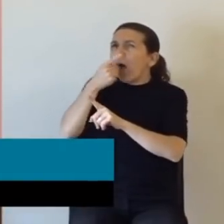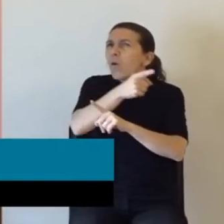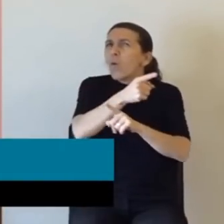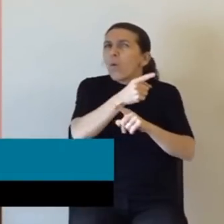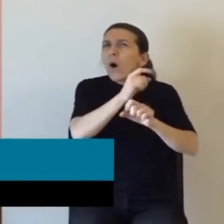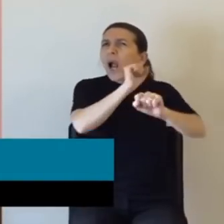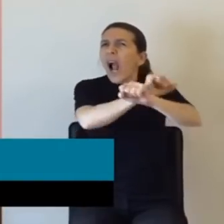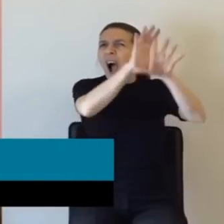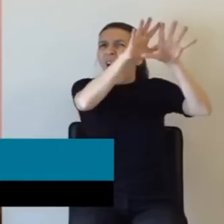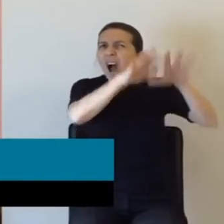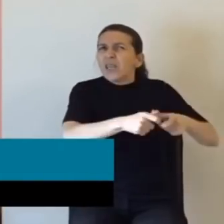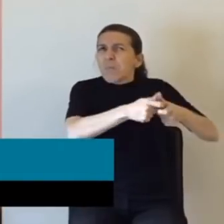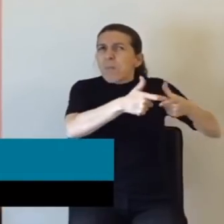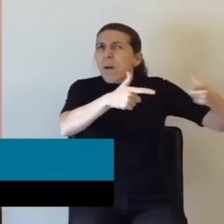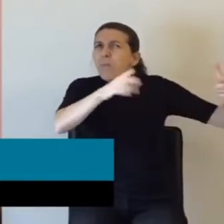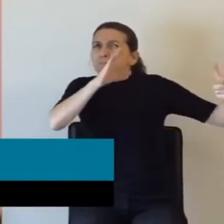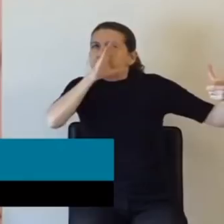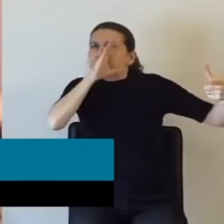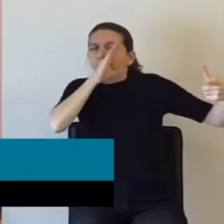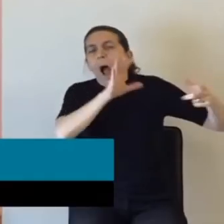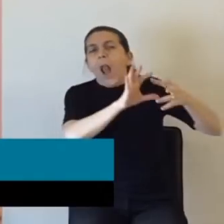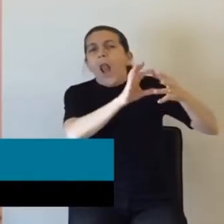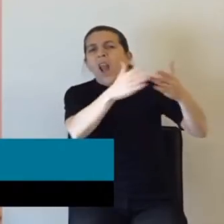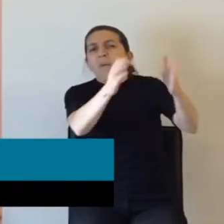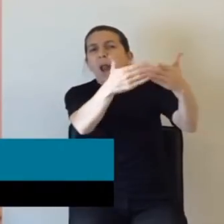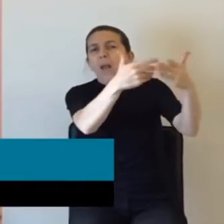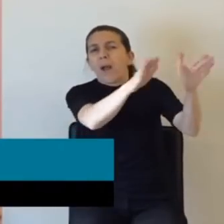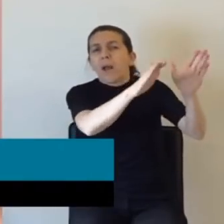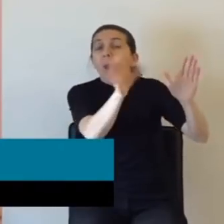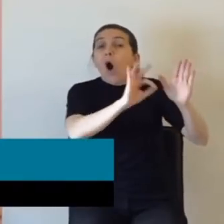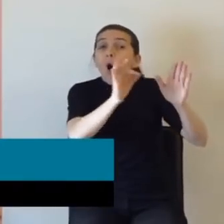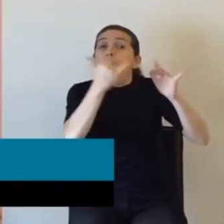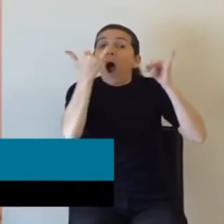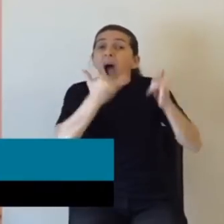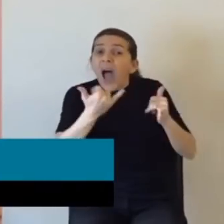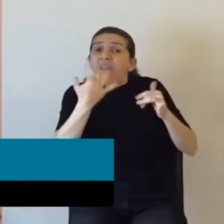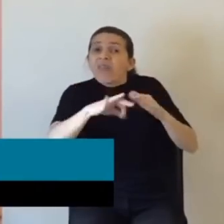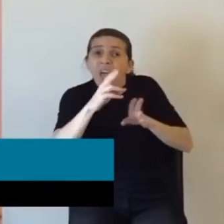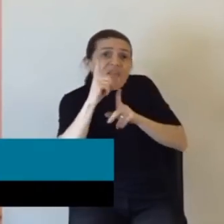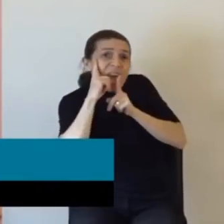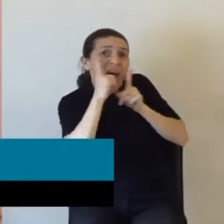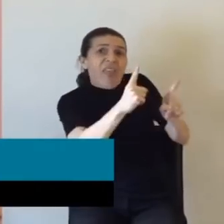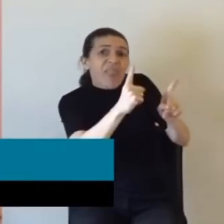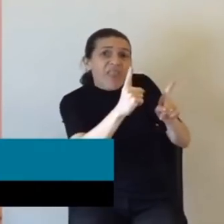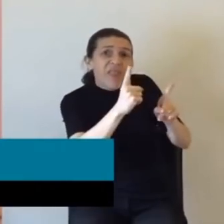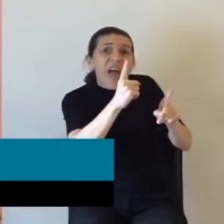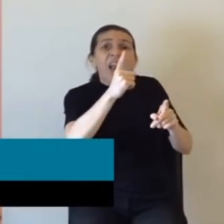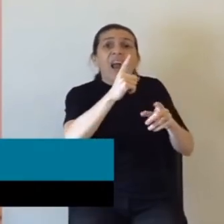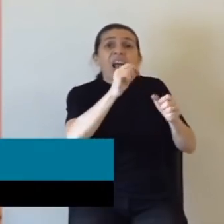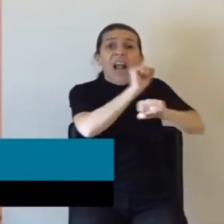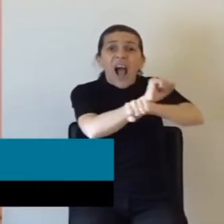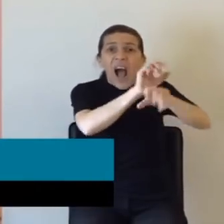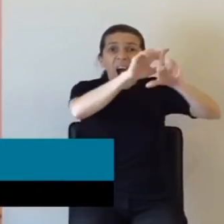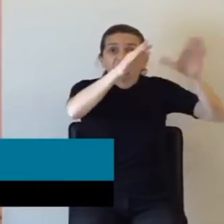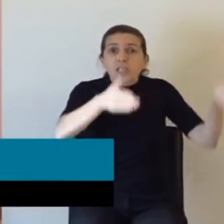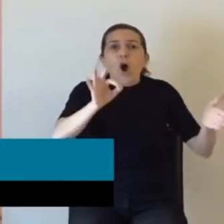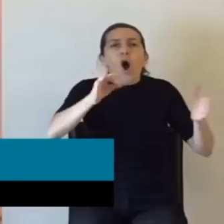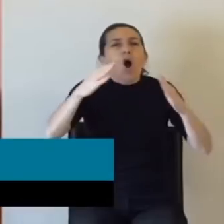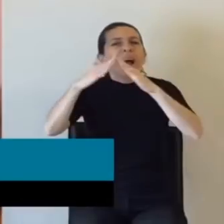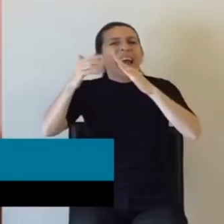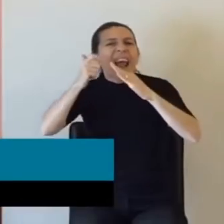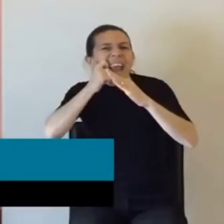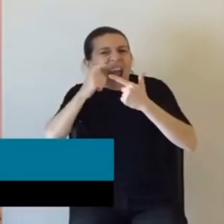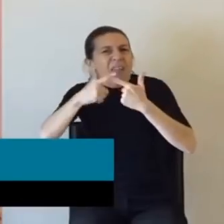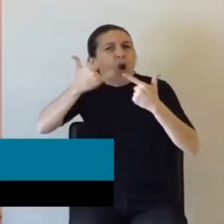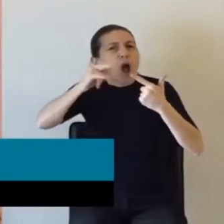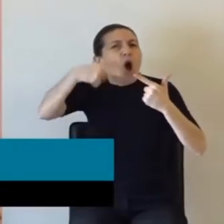porque de verdad hay una situación sanitaria que atender, que puede explotar en las cárceles, como en los geriátricos, como en